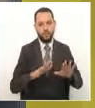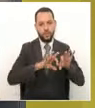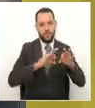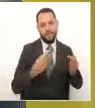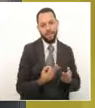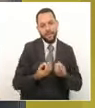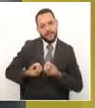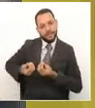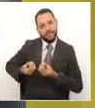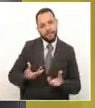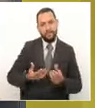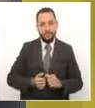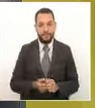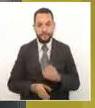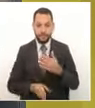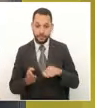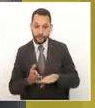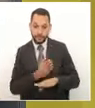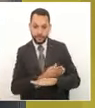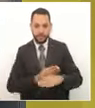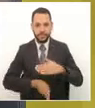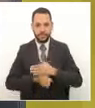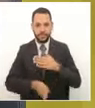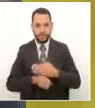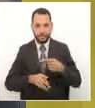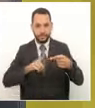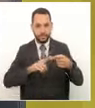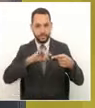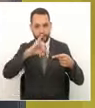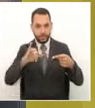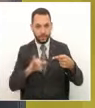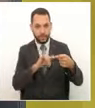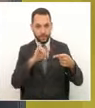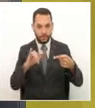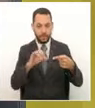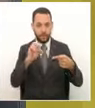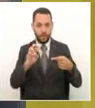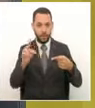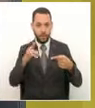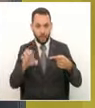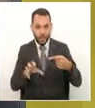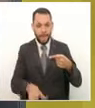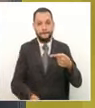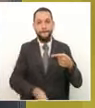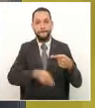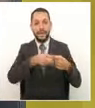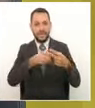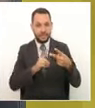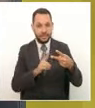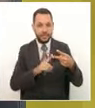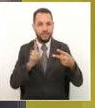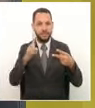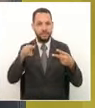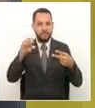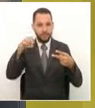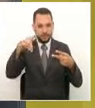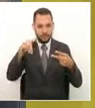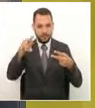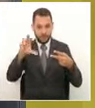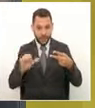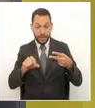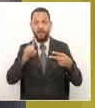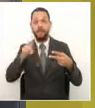necesitadas. Antes de continuar con el doctor Jorge Alexis y por supuesto de darle el paso y la bienvenida a la doctora Sandra Gómez que